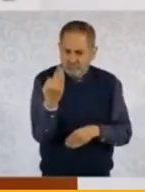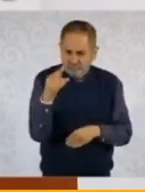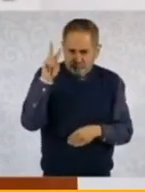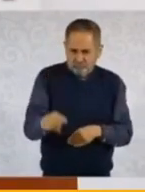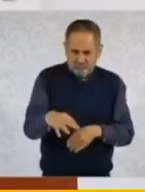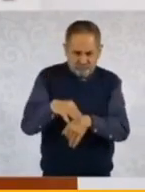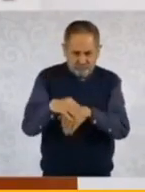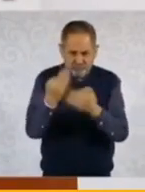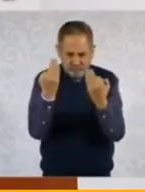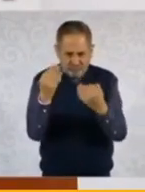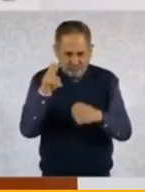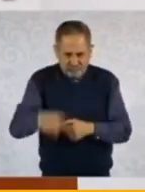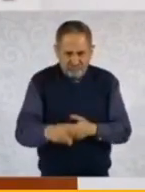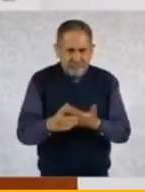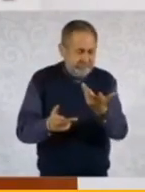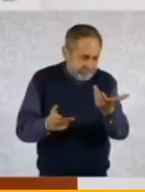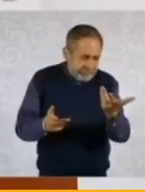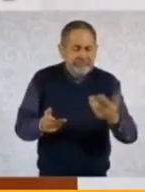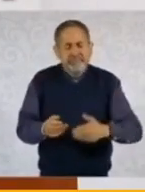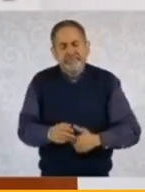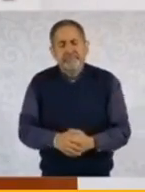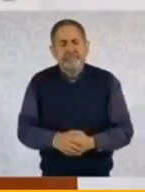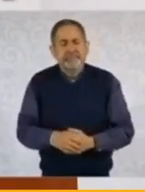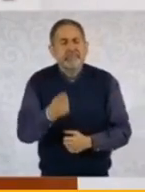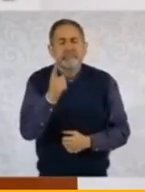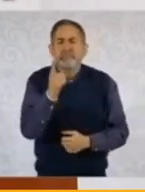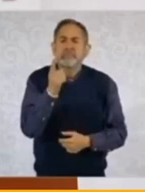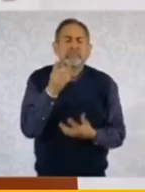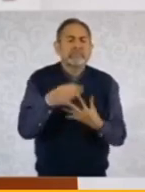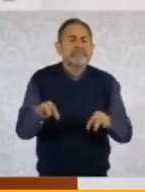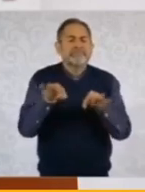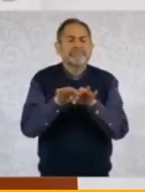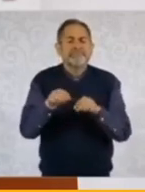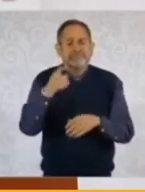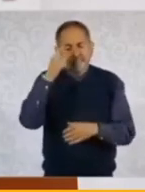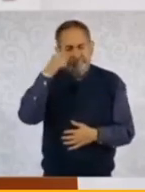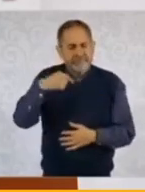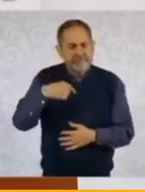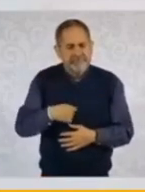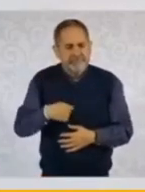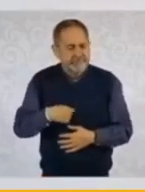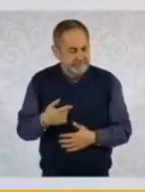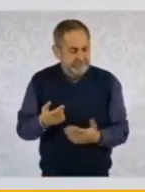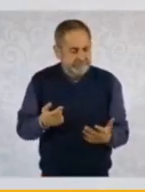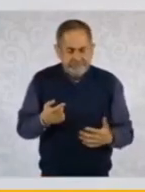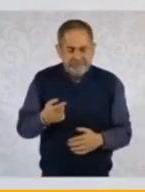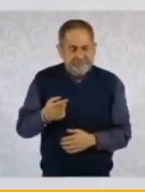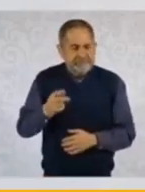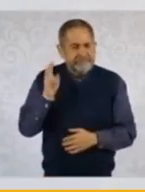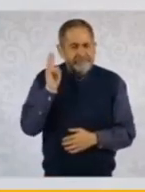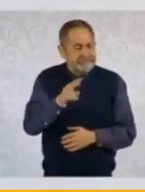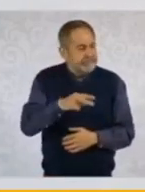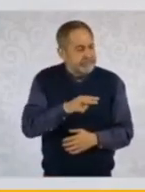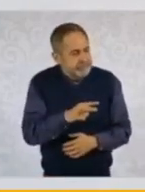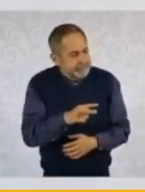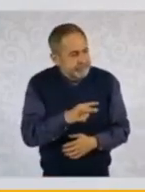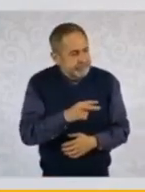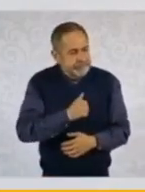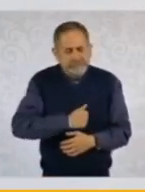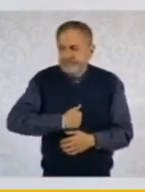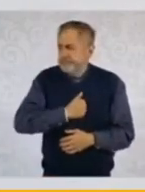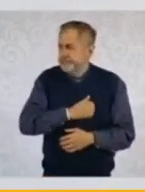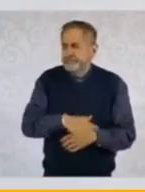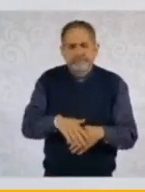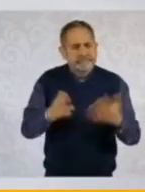Pero lo que a mí me parece más lamentable es que se